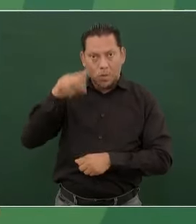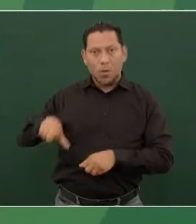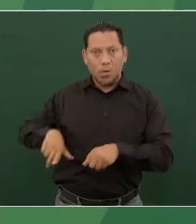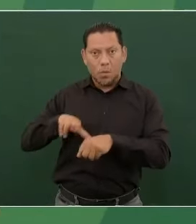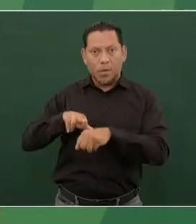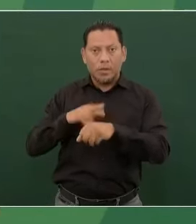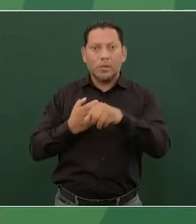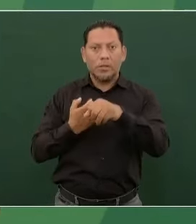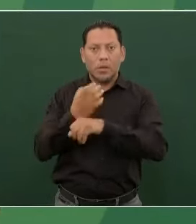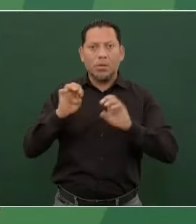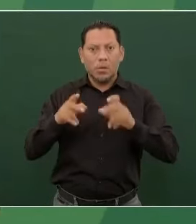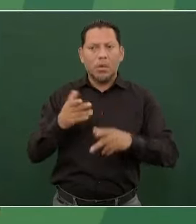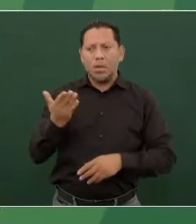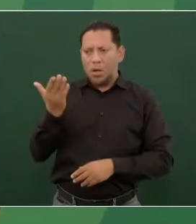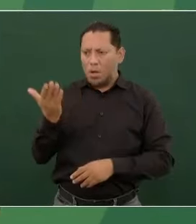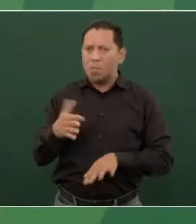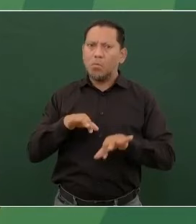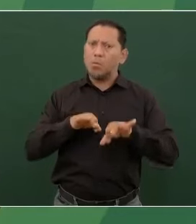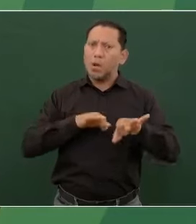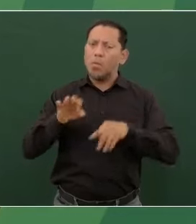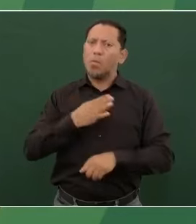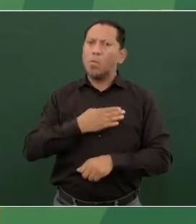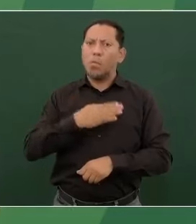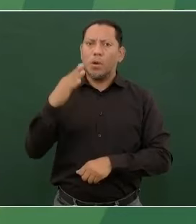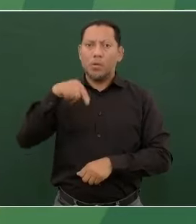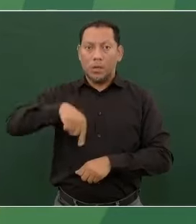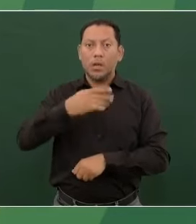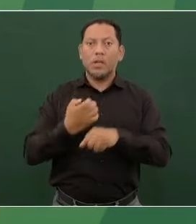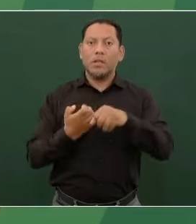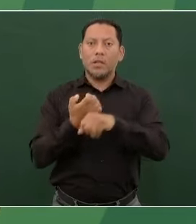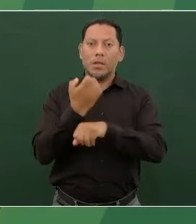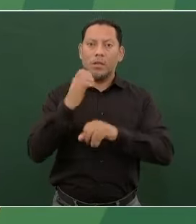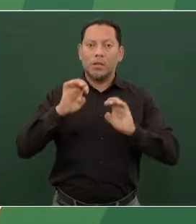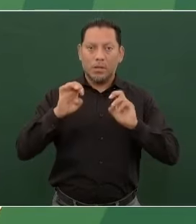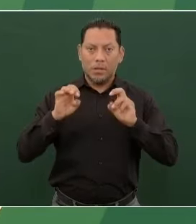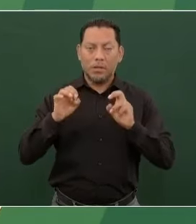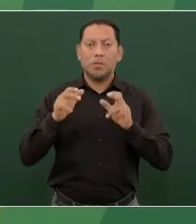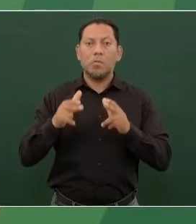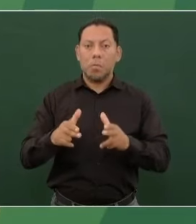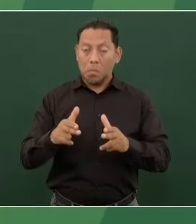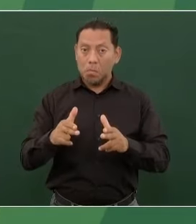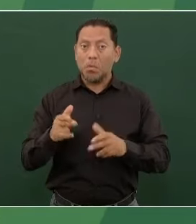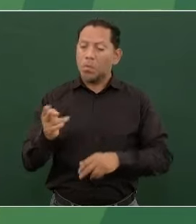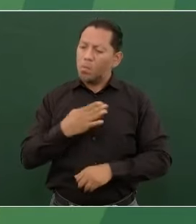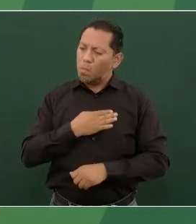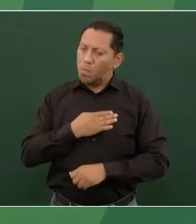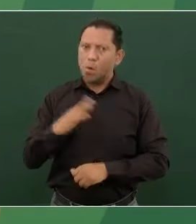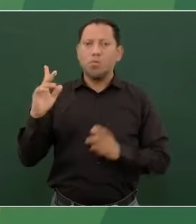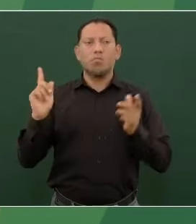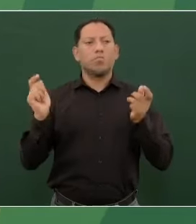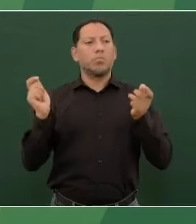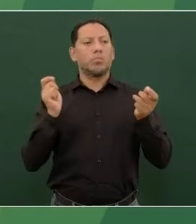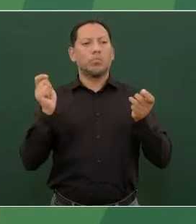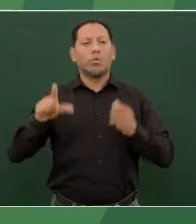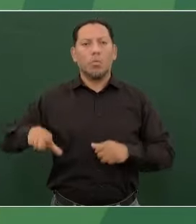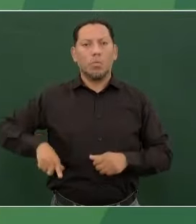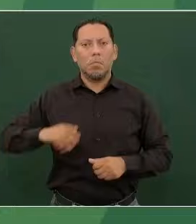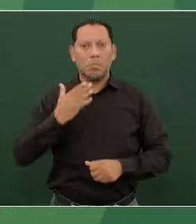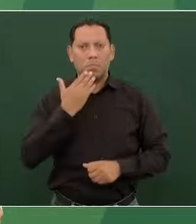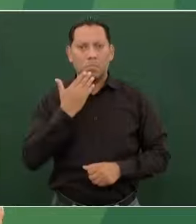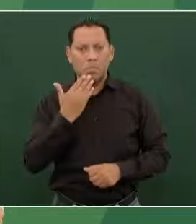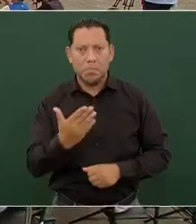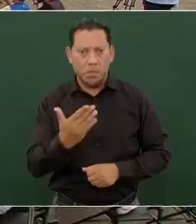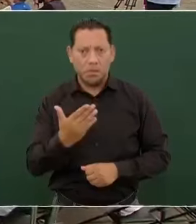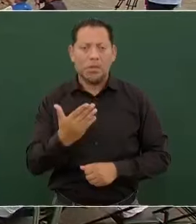Rutilio ha hecho muy buen trabajo en Chiapas, es un buen gobernador de